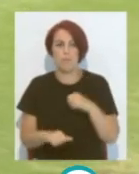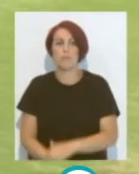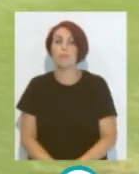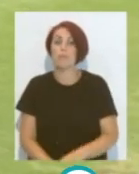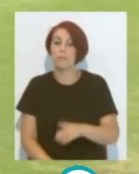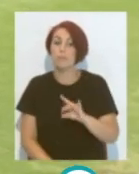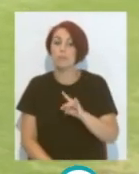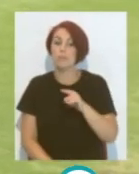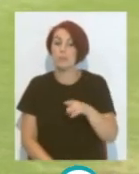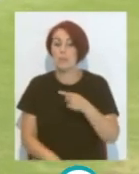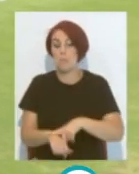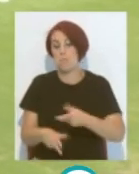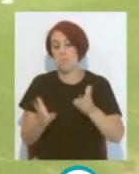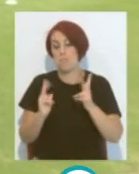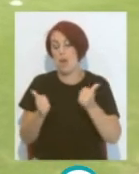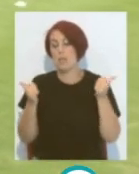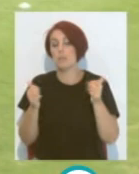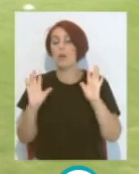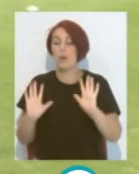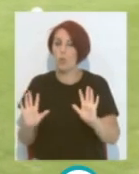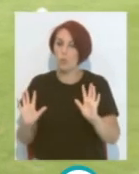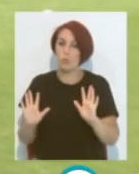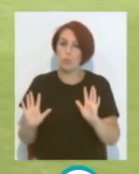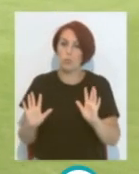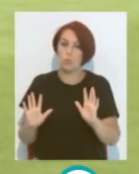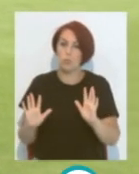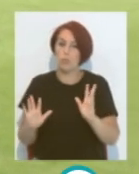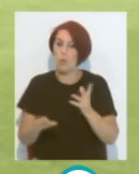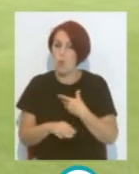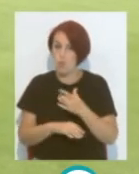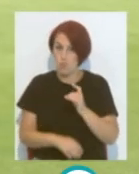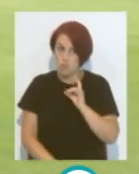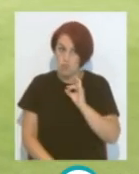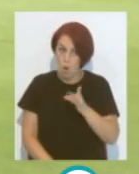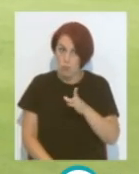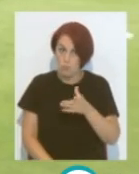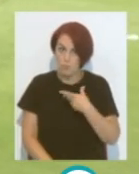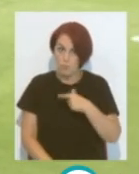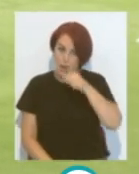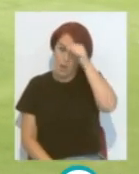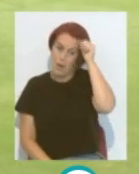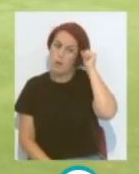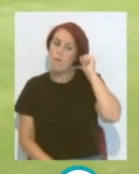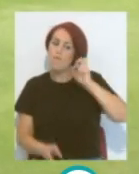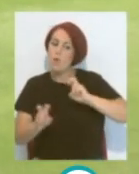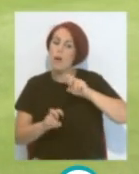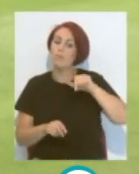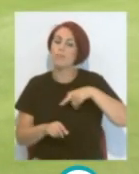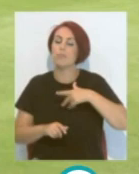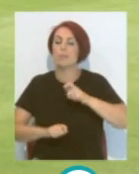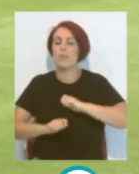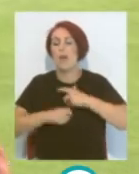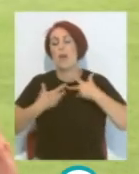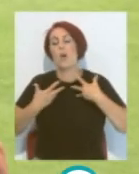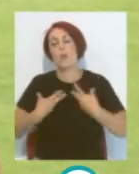Tenía un poquito Más de tiempo libre Pero incluso El gol Lo que le viene A Álvaro Es que lo relaja De tanta